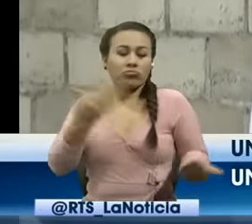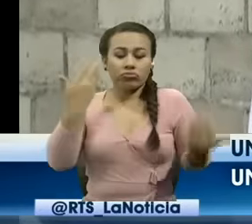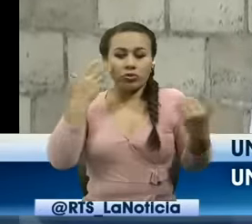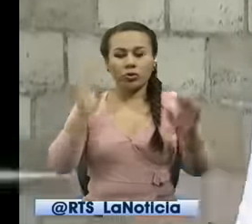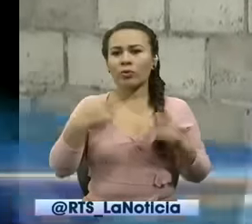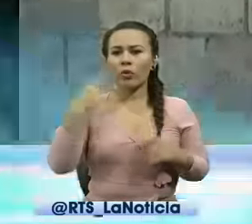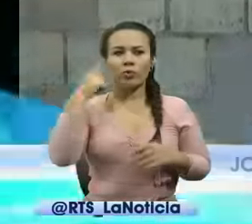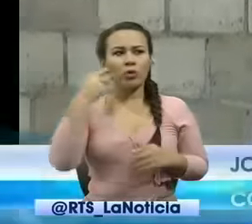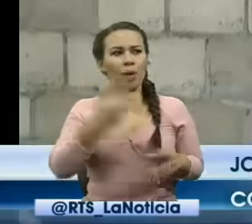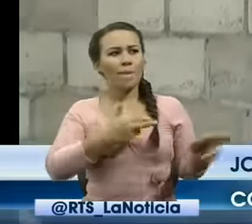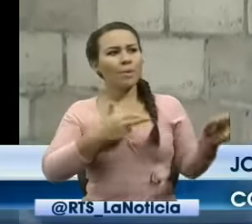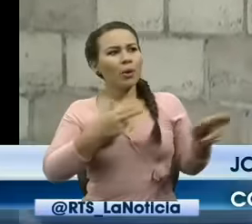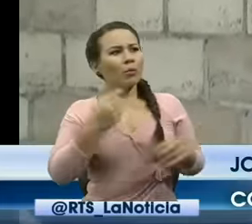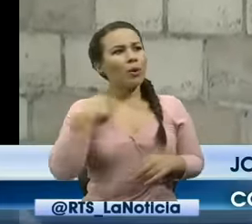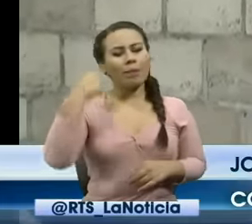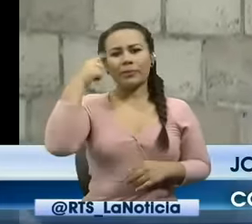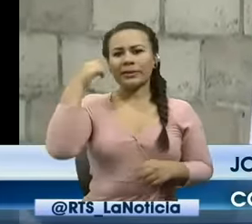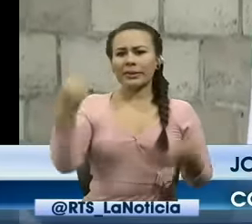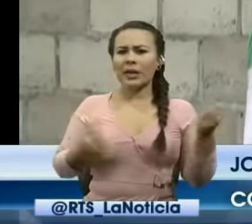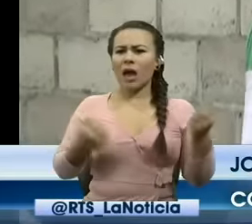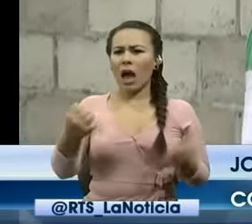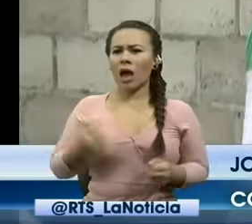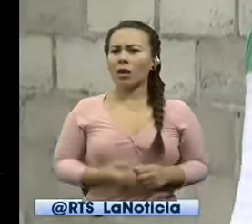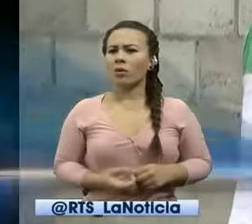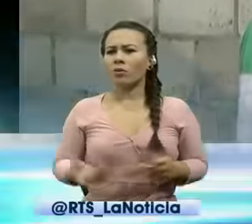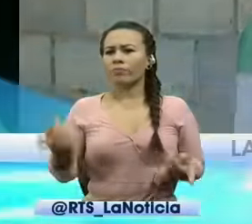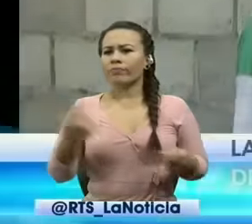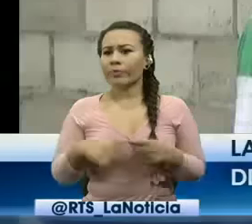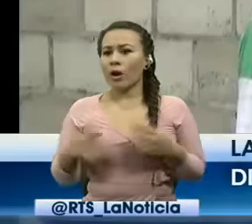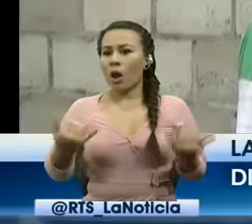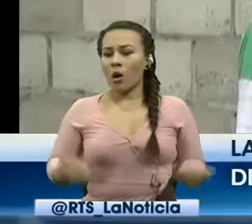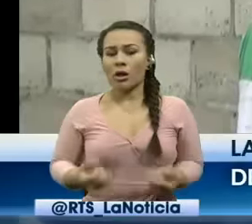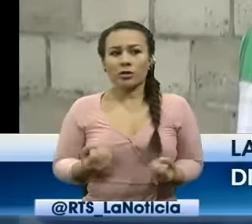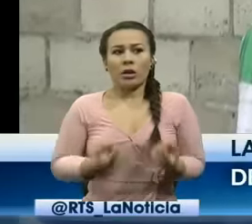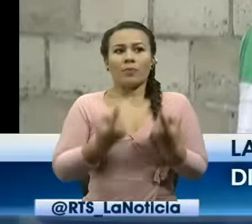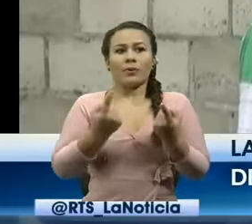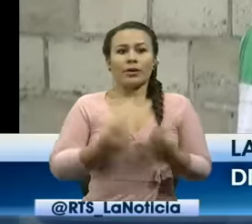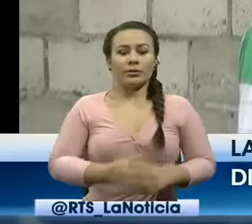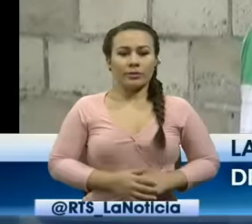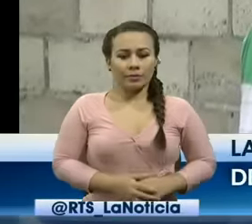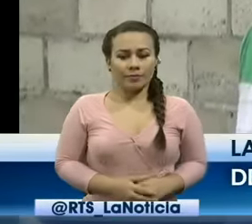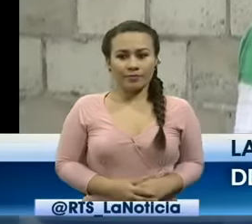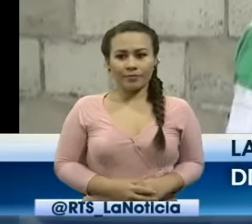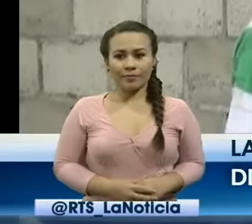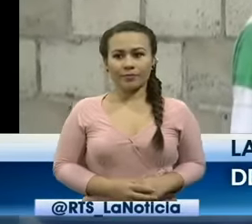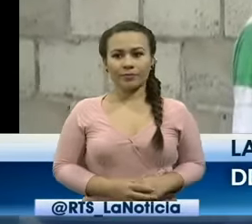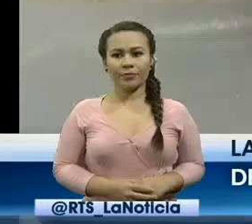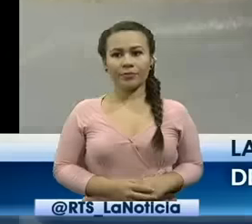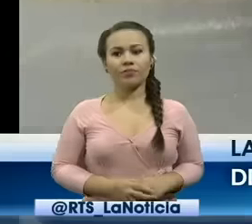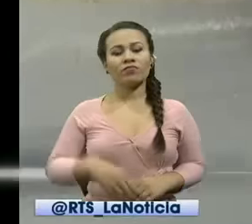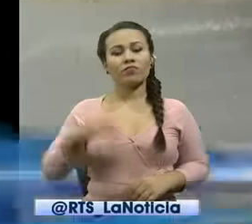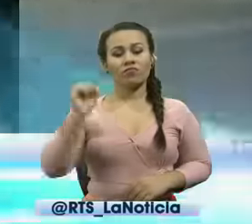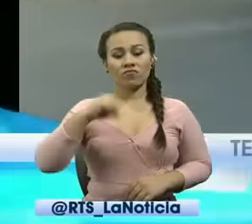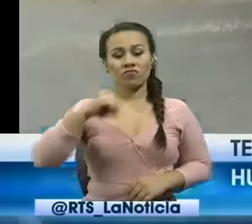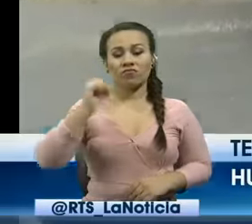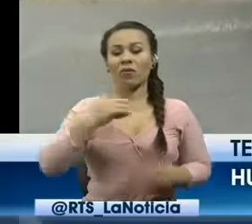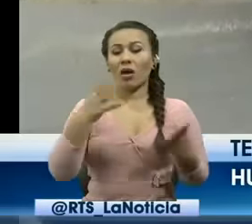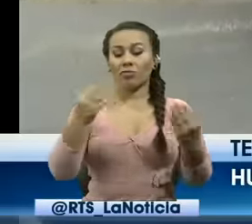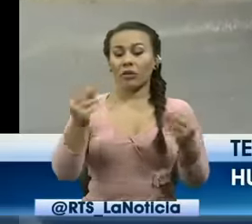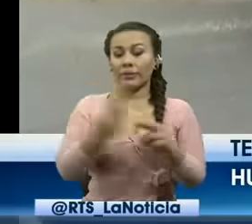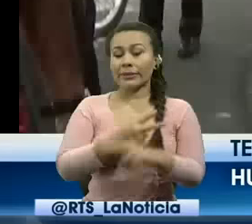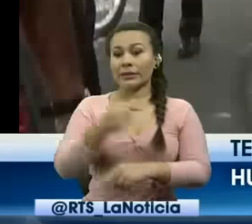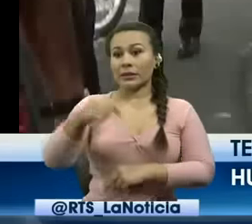disparos no pensaba que era un carro y ahí un compañero salió las autoridades